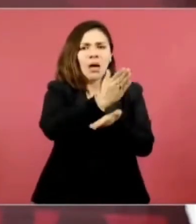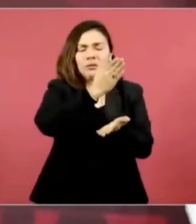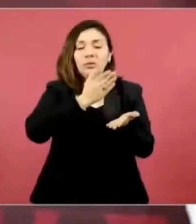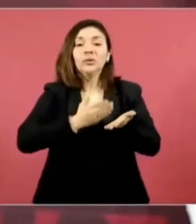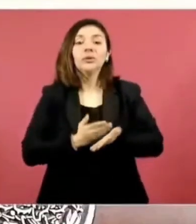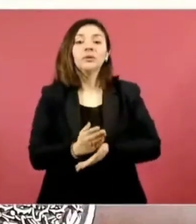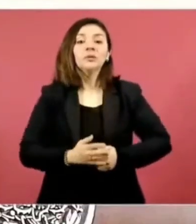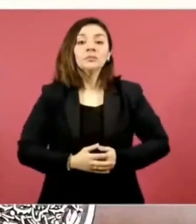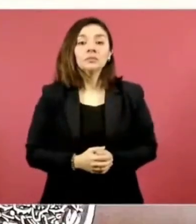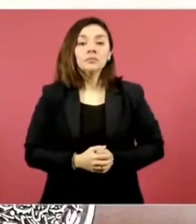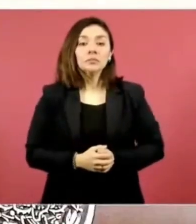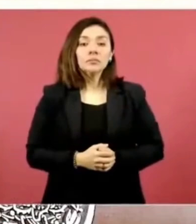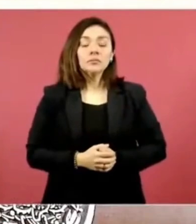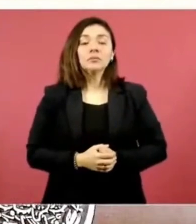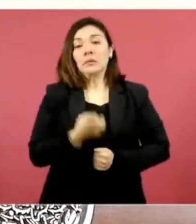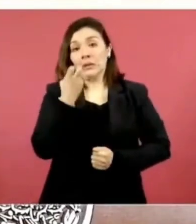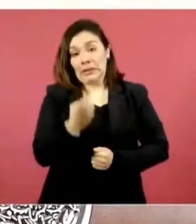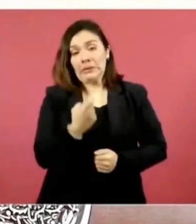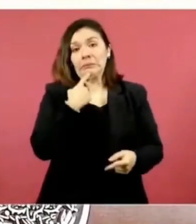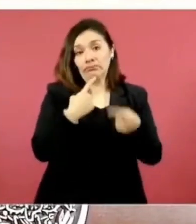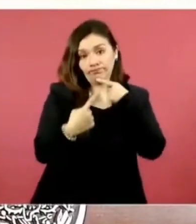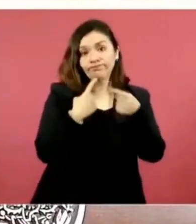Se avanzó en eso.